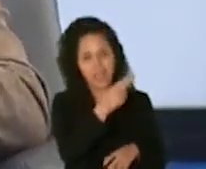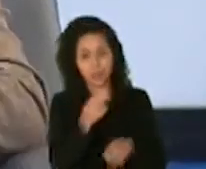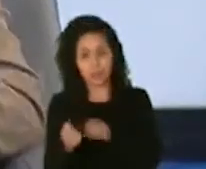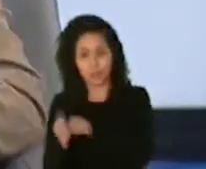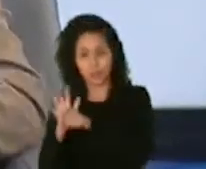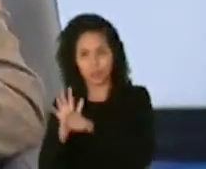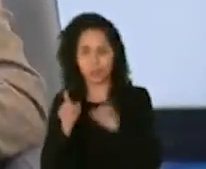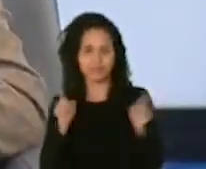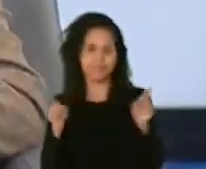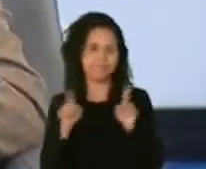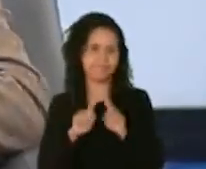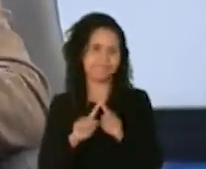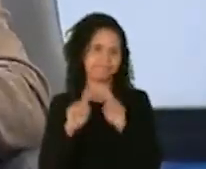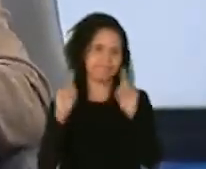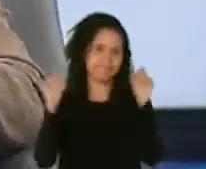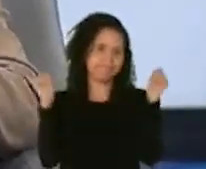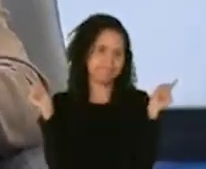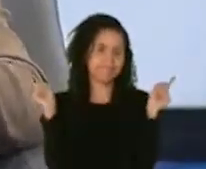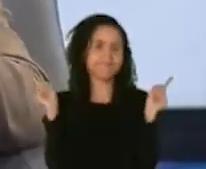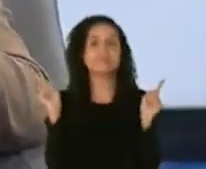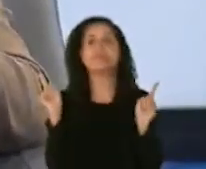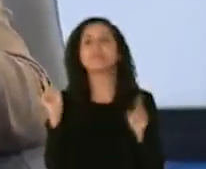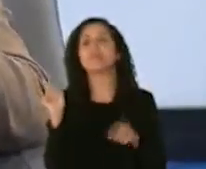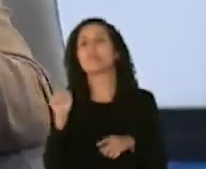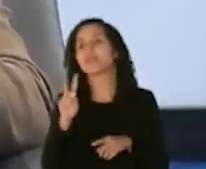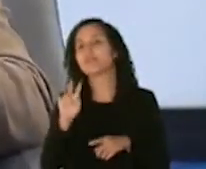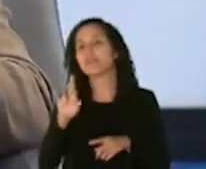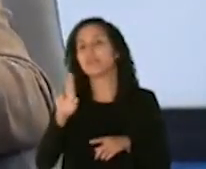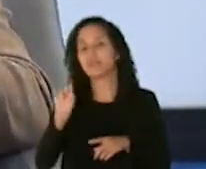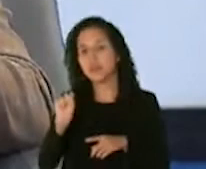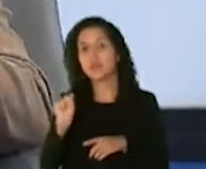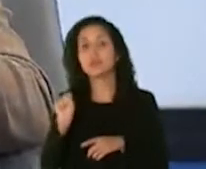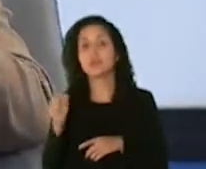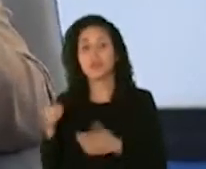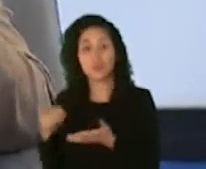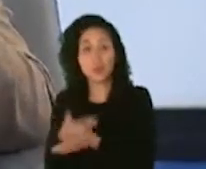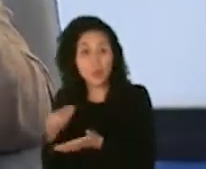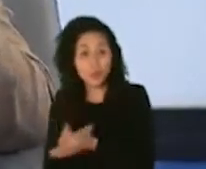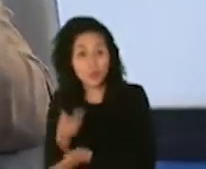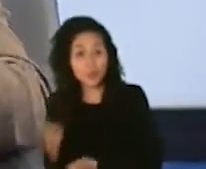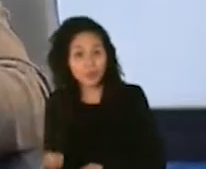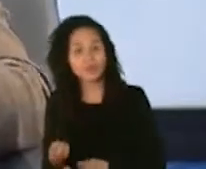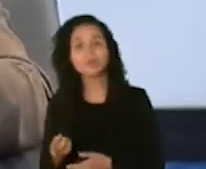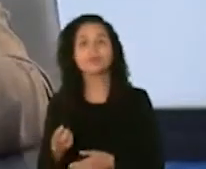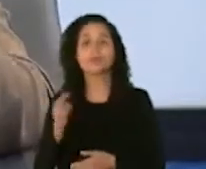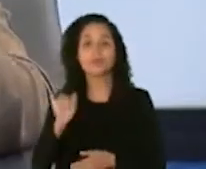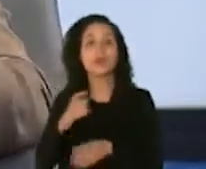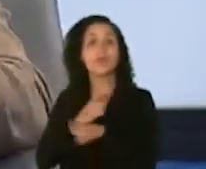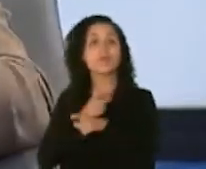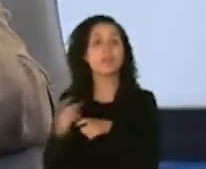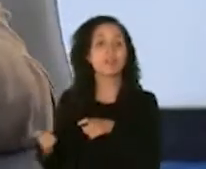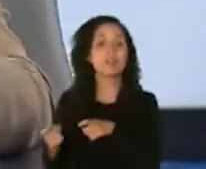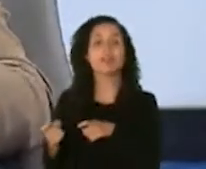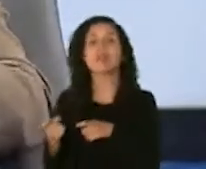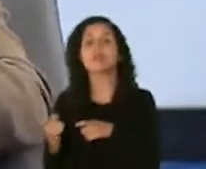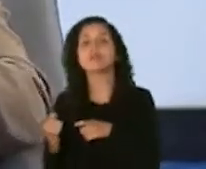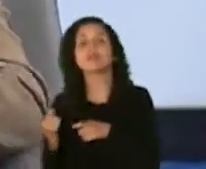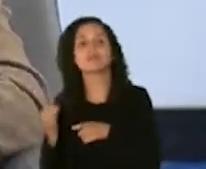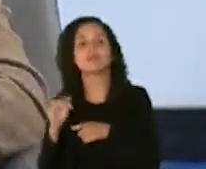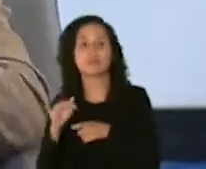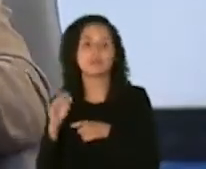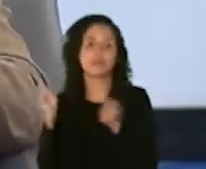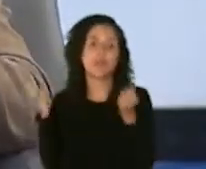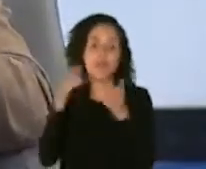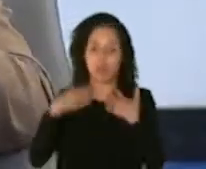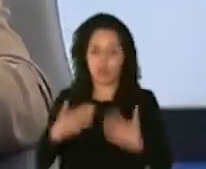dos cosas completamente distintas estamos hablando de un virus que es novel es un virus que afecta básicamente todos los